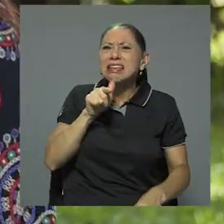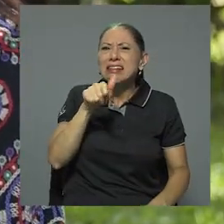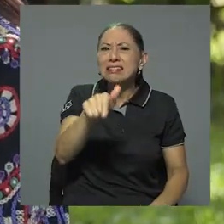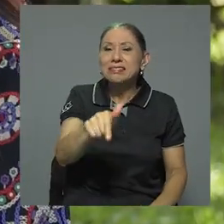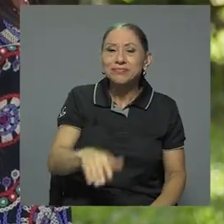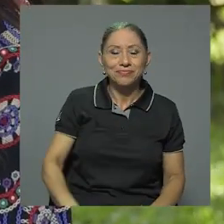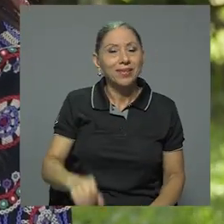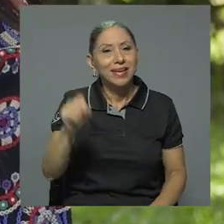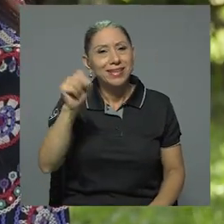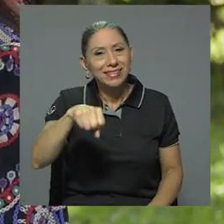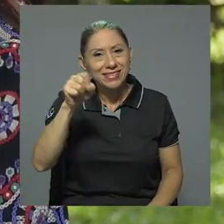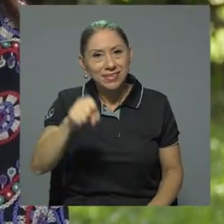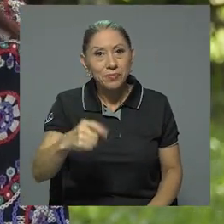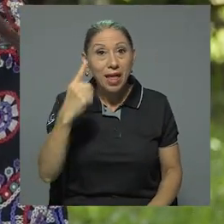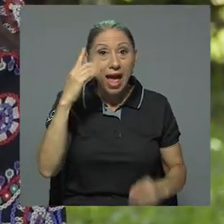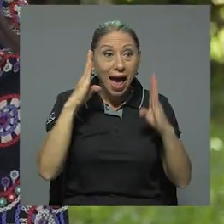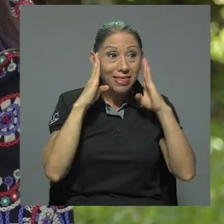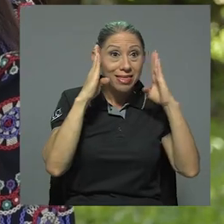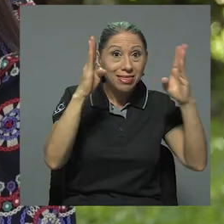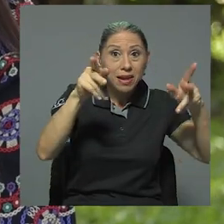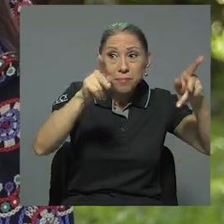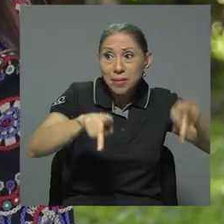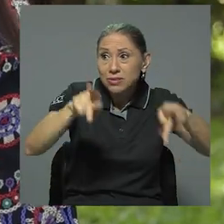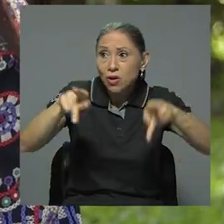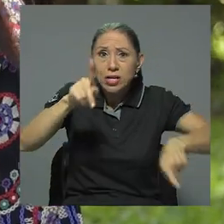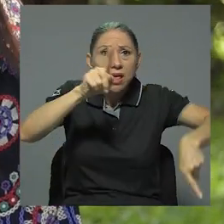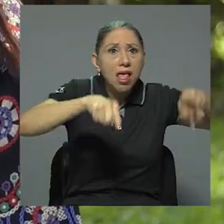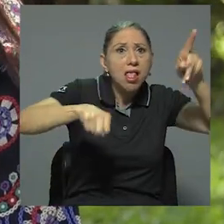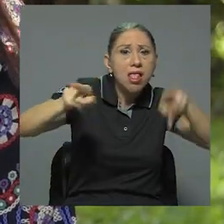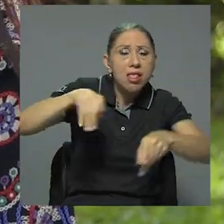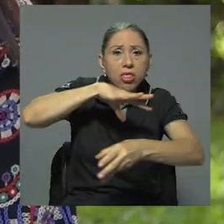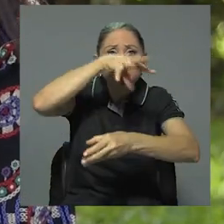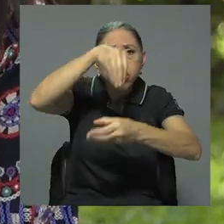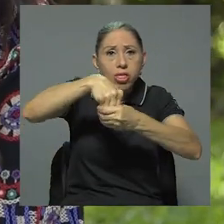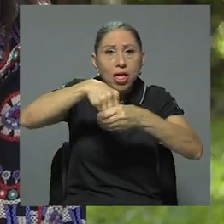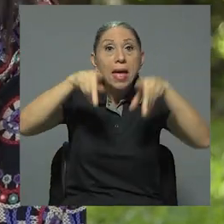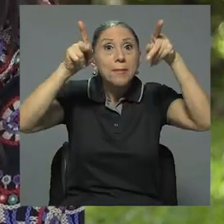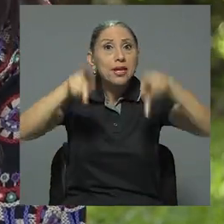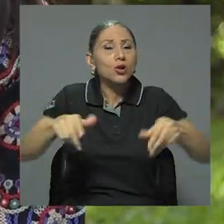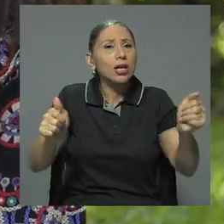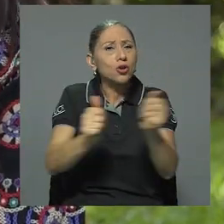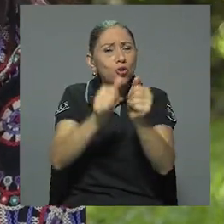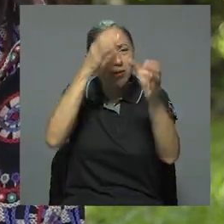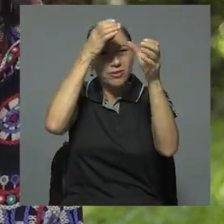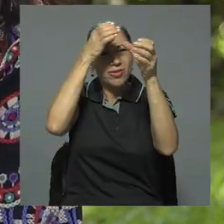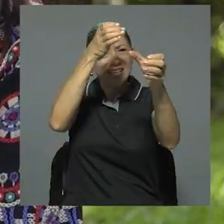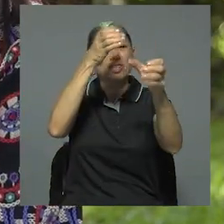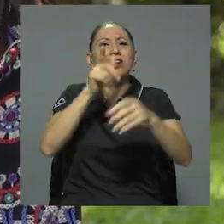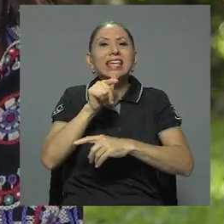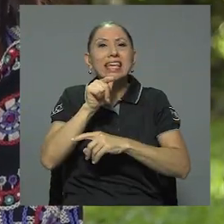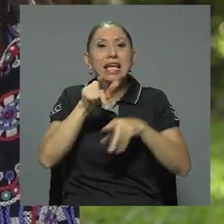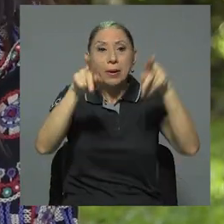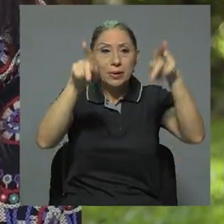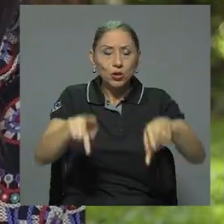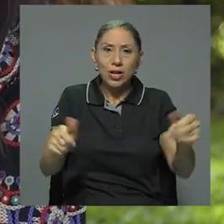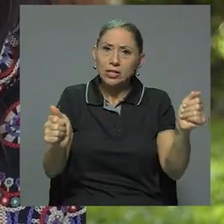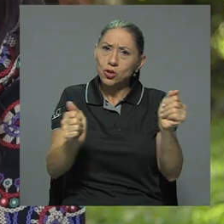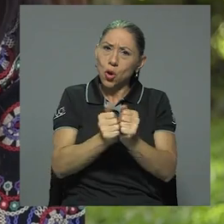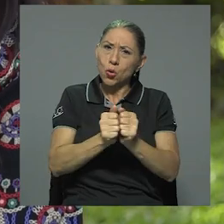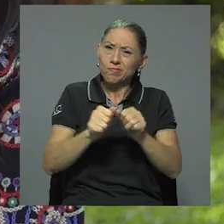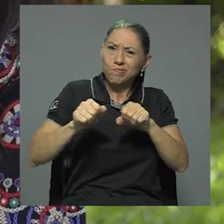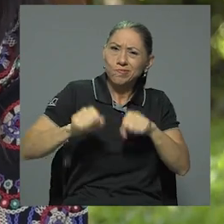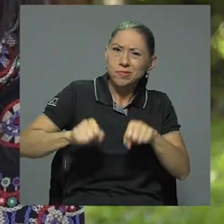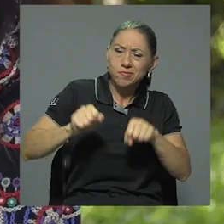en el marco de la atención a la inclusión y a la diversidad, las personas con alta dotación son personas que poseen aptitudes cognitivas,